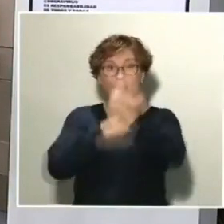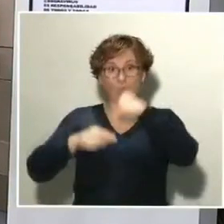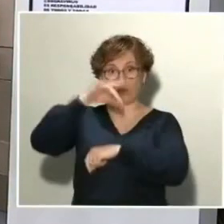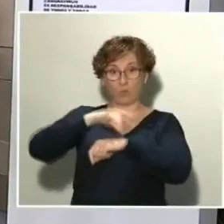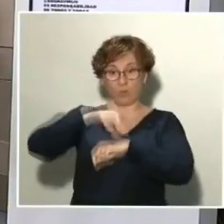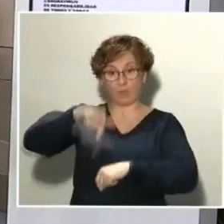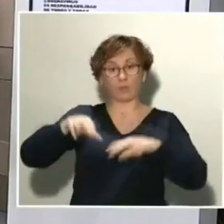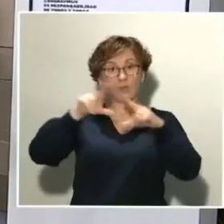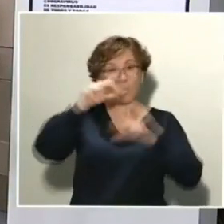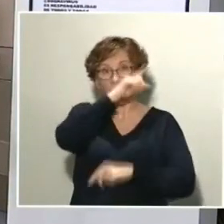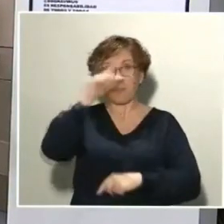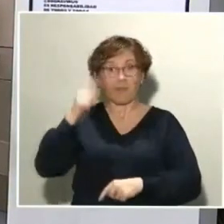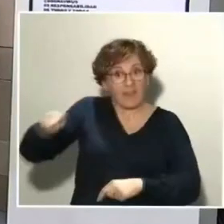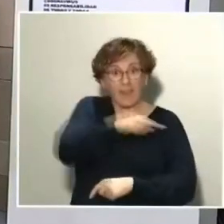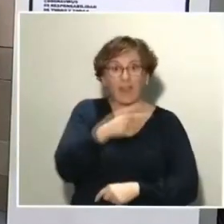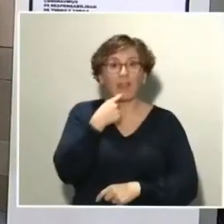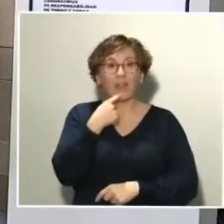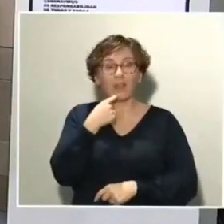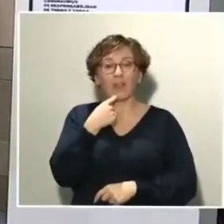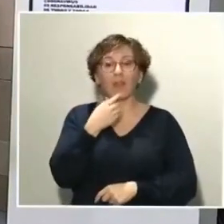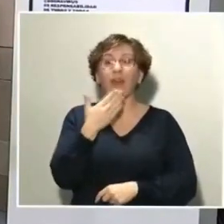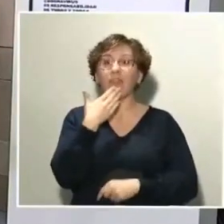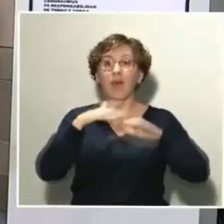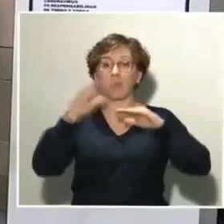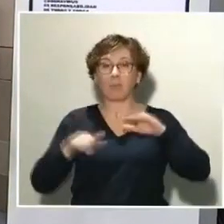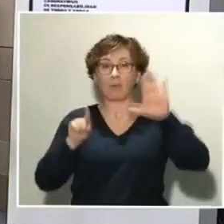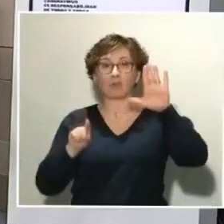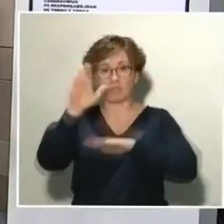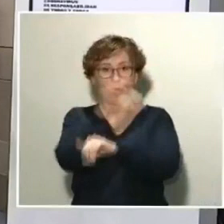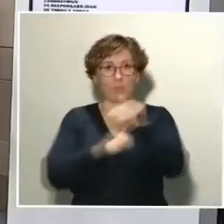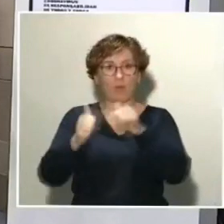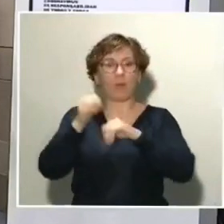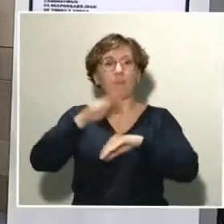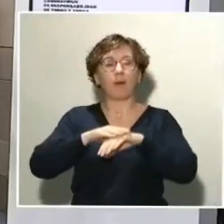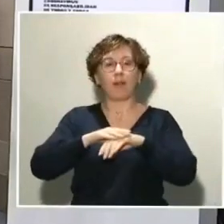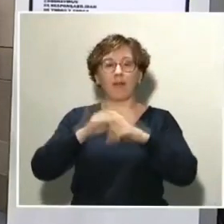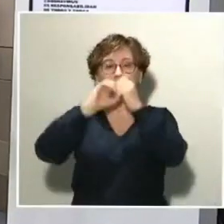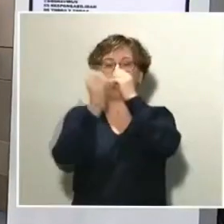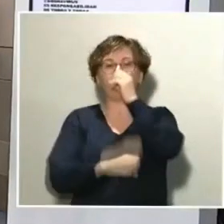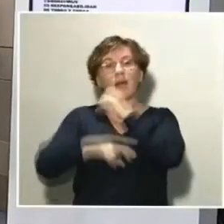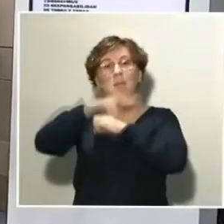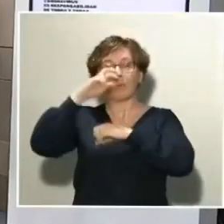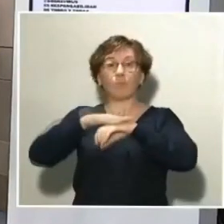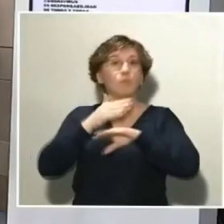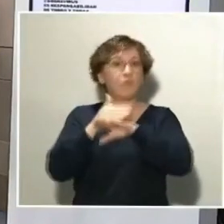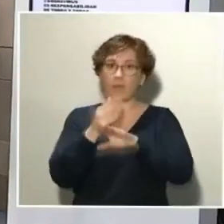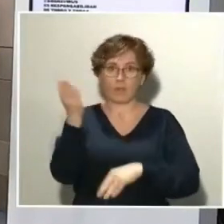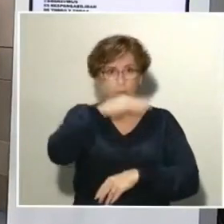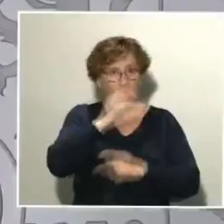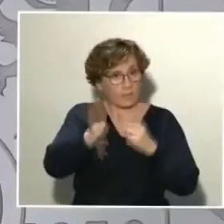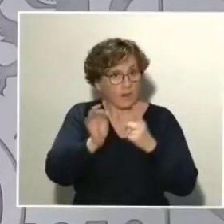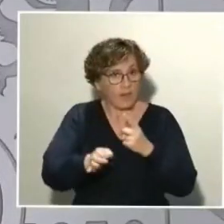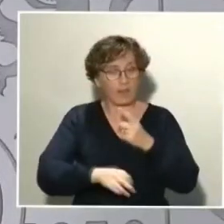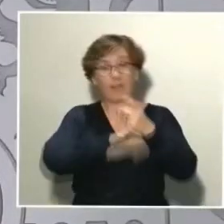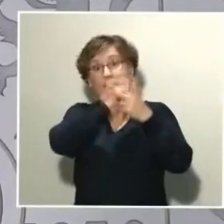prioridades a los menores de 65 años para intubar porque no hay respiradores suficientes. ¿Es eso cierto? Y en línea con esto,